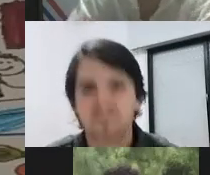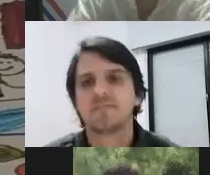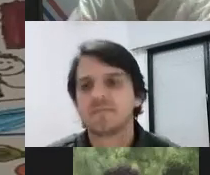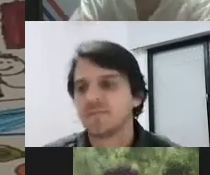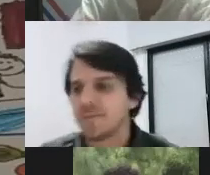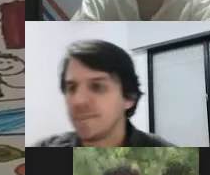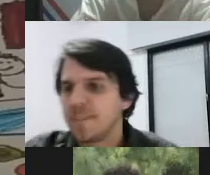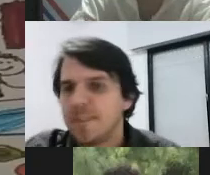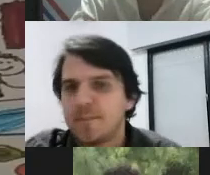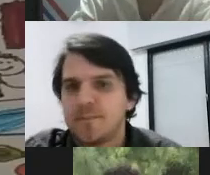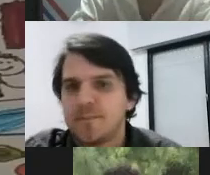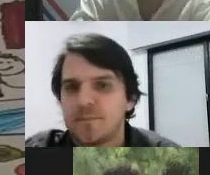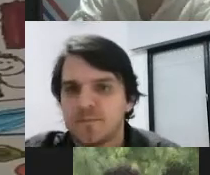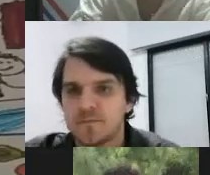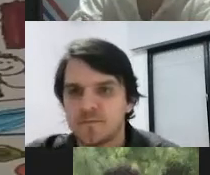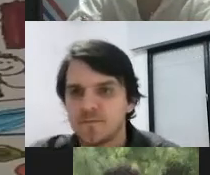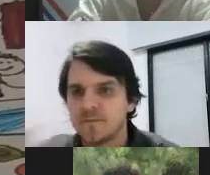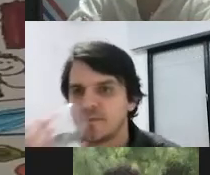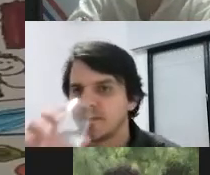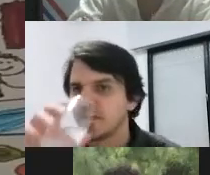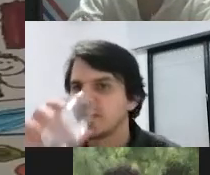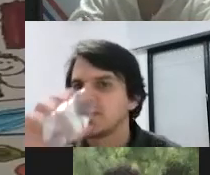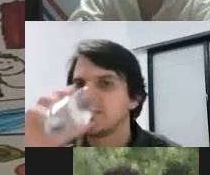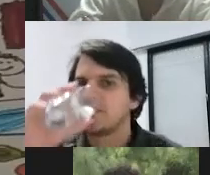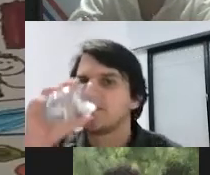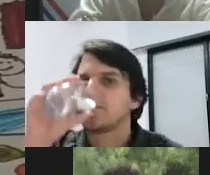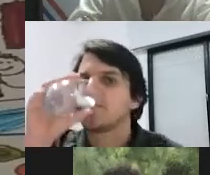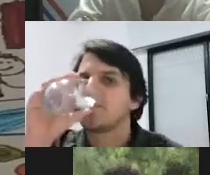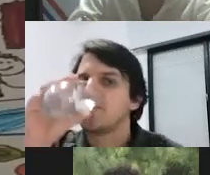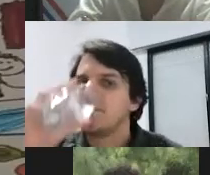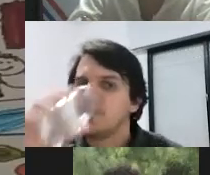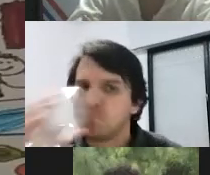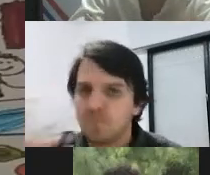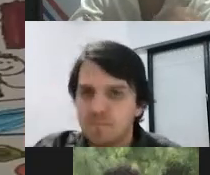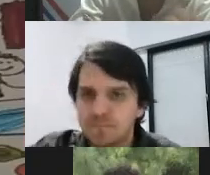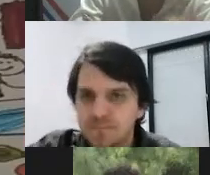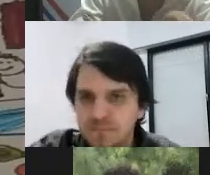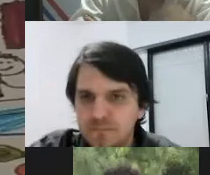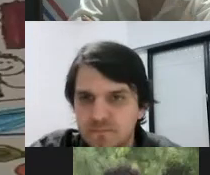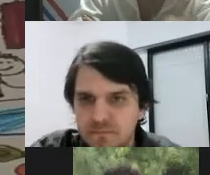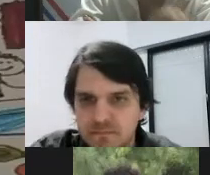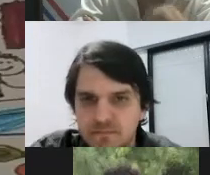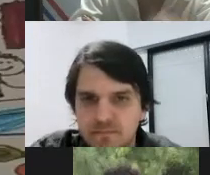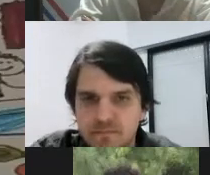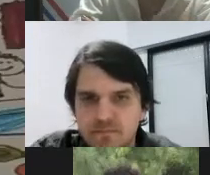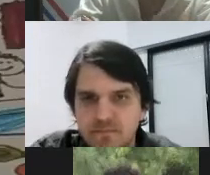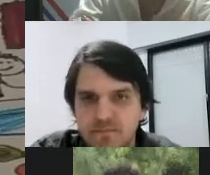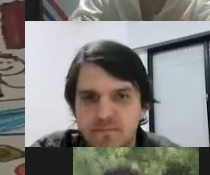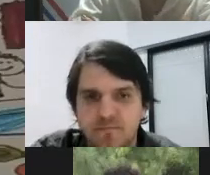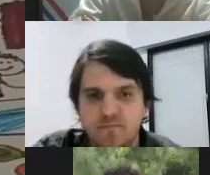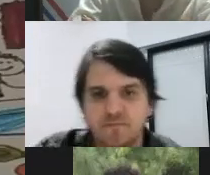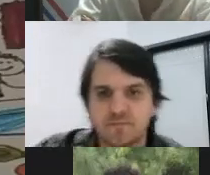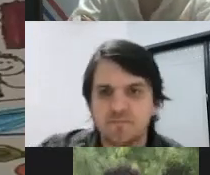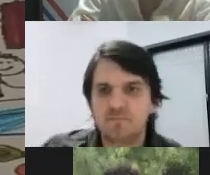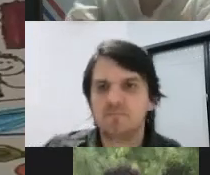eso la esto que decía Esteban del apoyo visual porque esta esta actividad se hace con dibujos con pictogramas